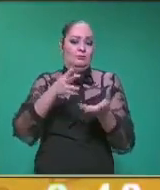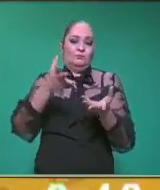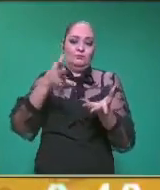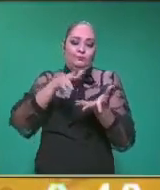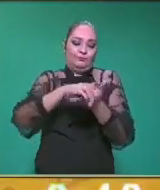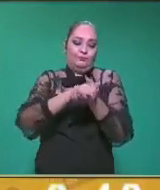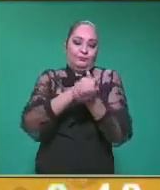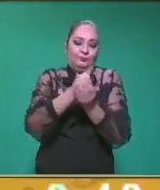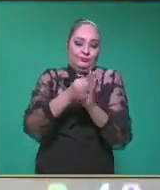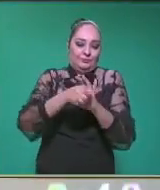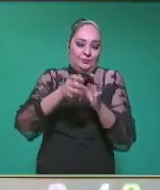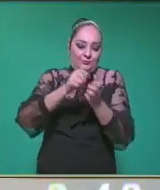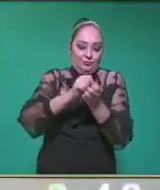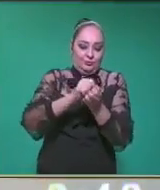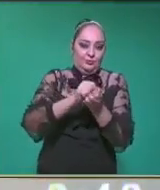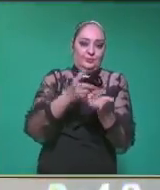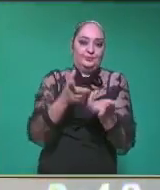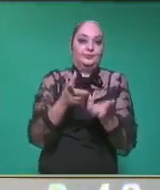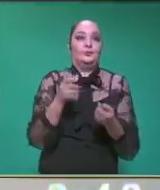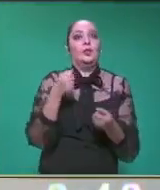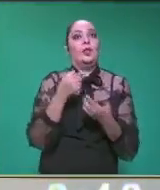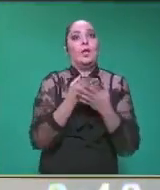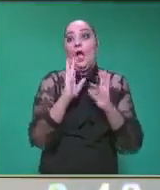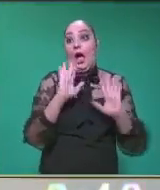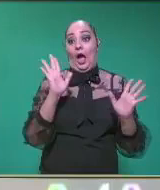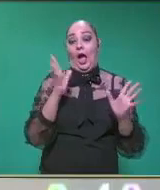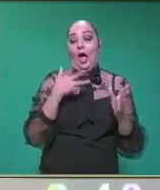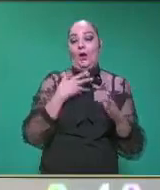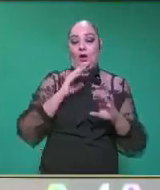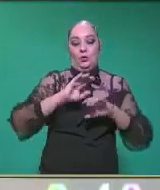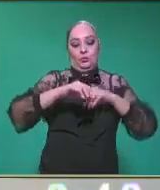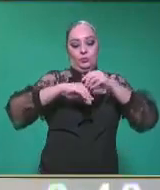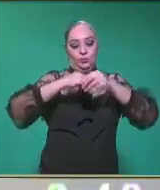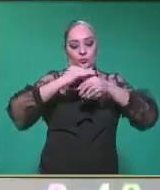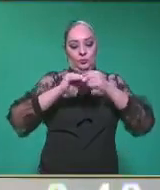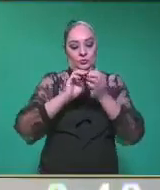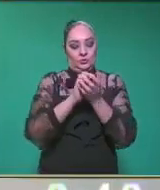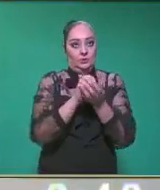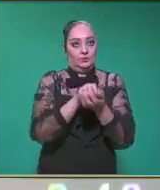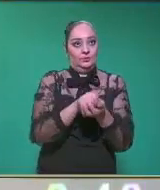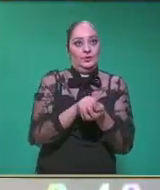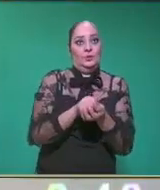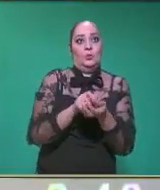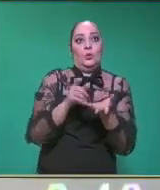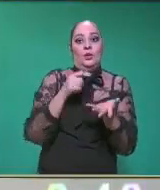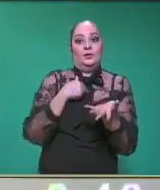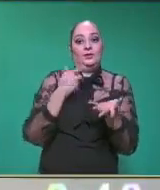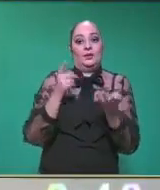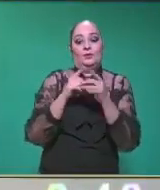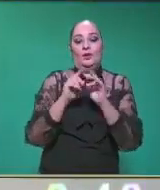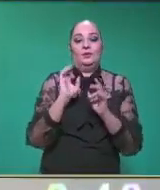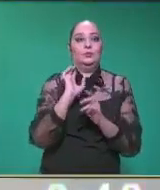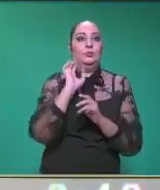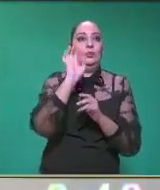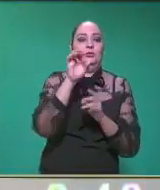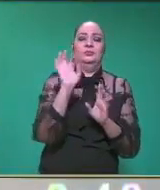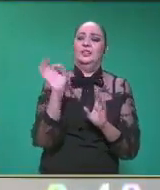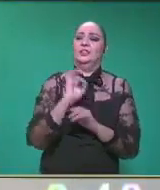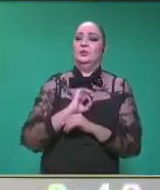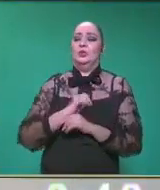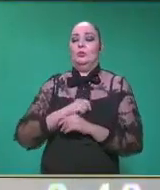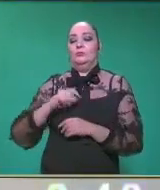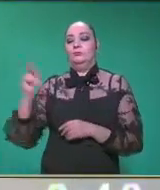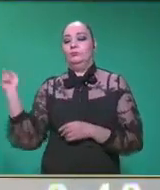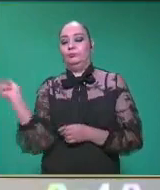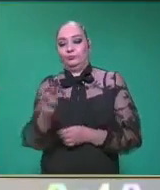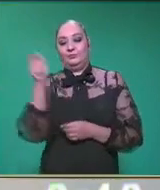hecha aquí, profe. Ajá, ¿y lo que vamos a hacer? Muy bien. Lo que vamos a hacer es realizar diferentes lanzamientos. Es como si fuera un trombo, profe. ¿Lo jugado